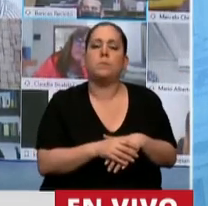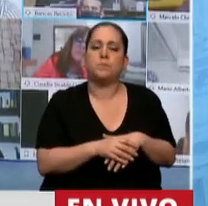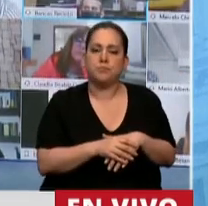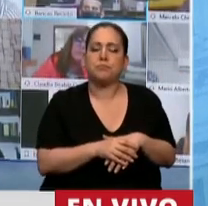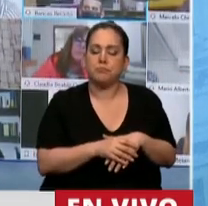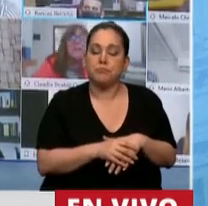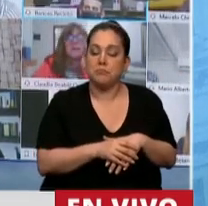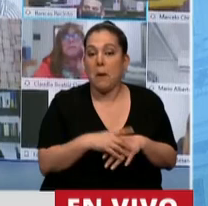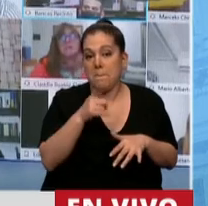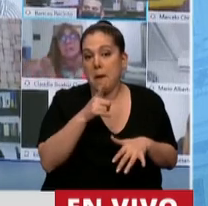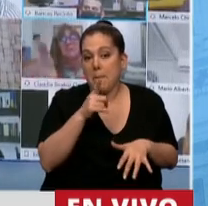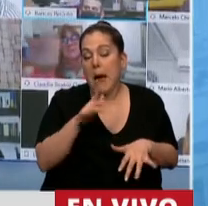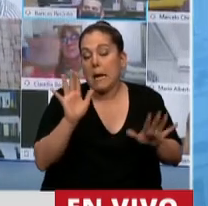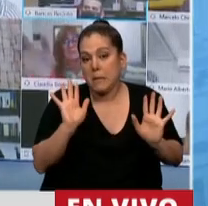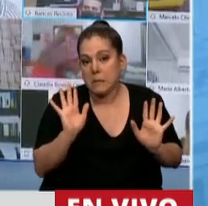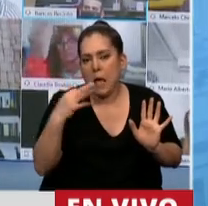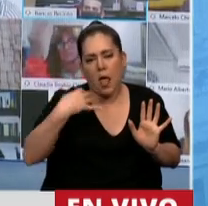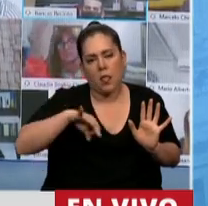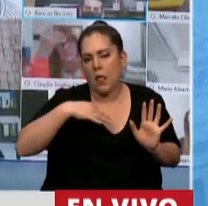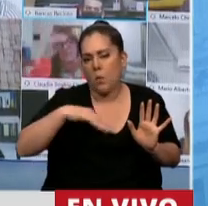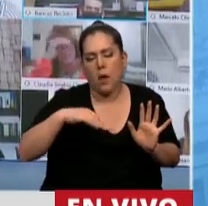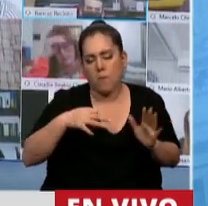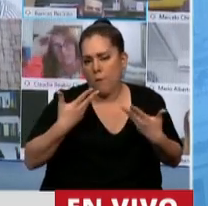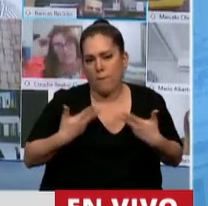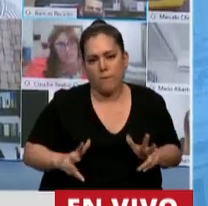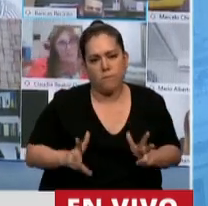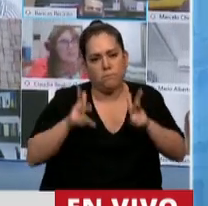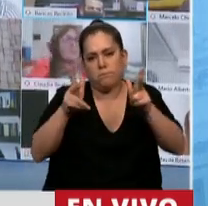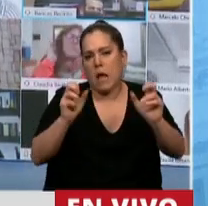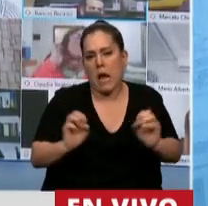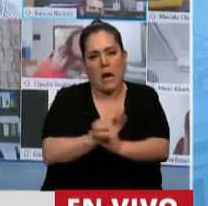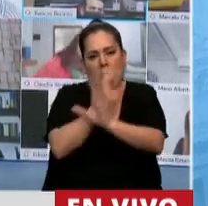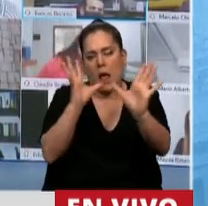me parece que tenemos que ser absolutamente honestos y claros.